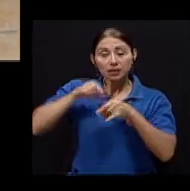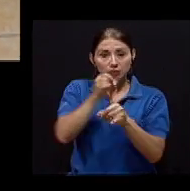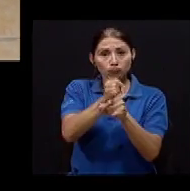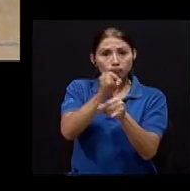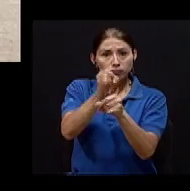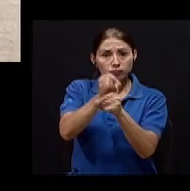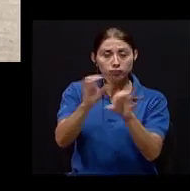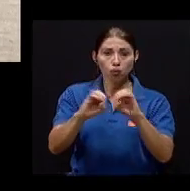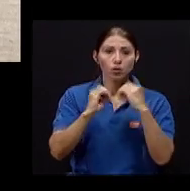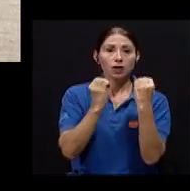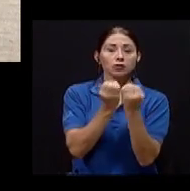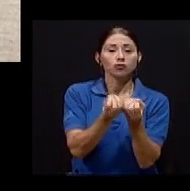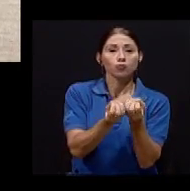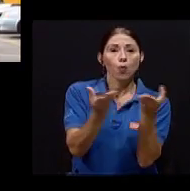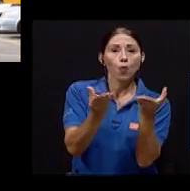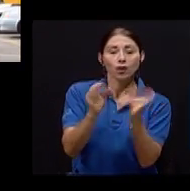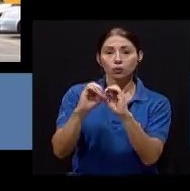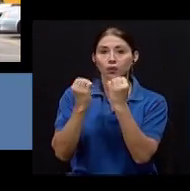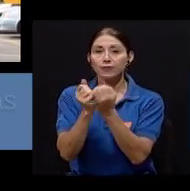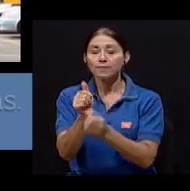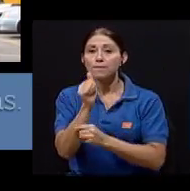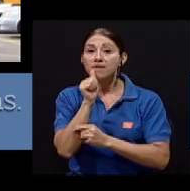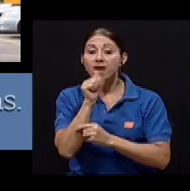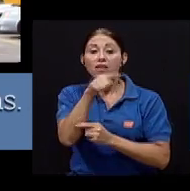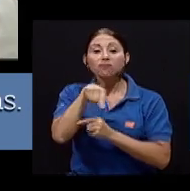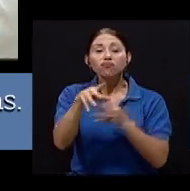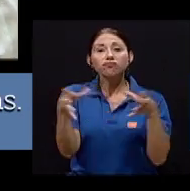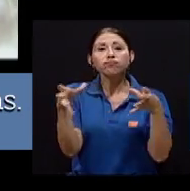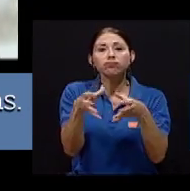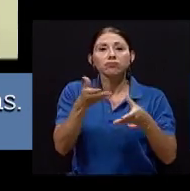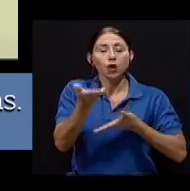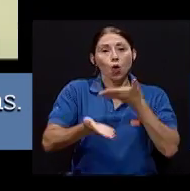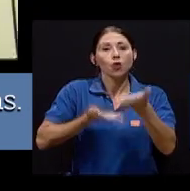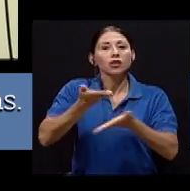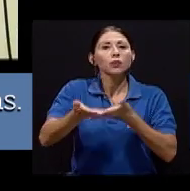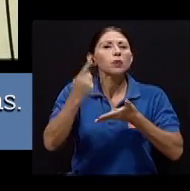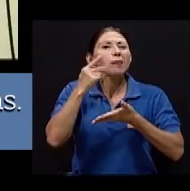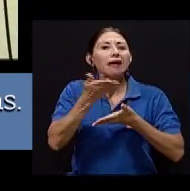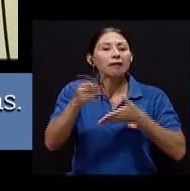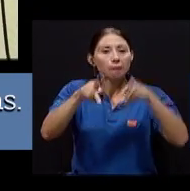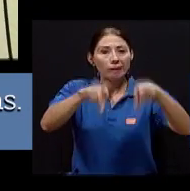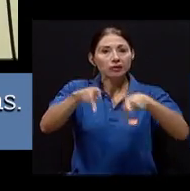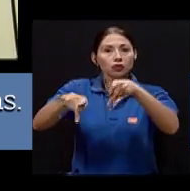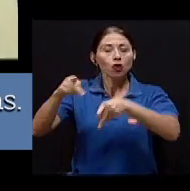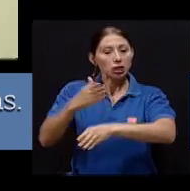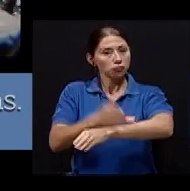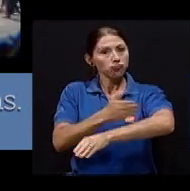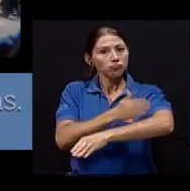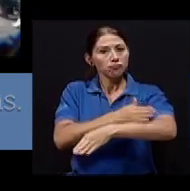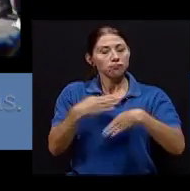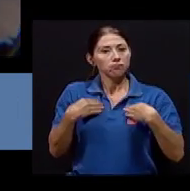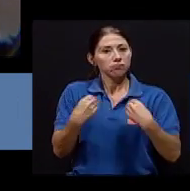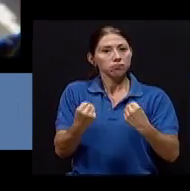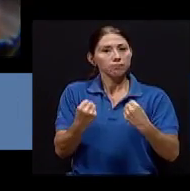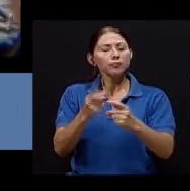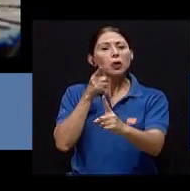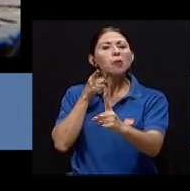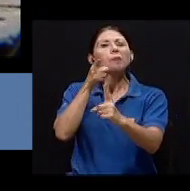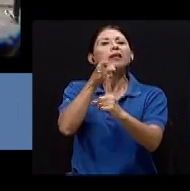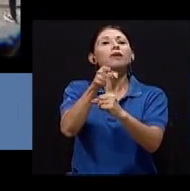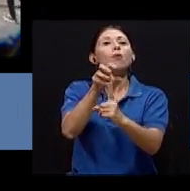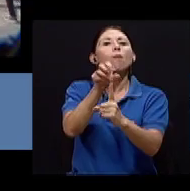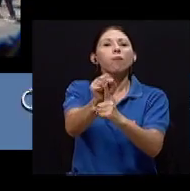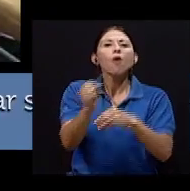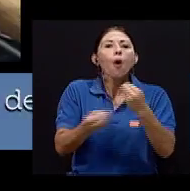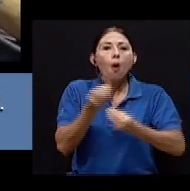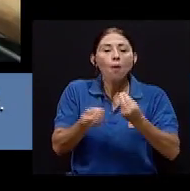organizaciones del sector público y privado que tienen como finalidad contribuir a mejorar la salud de las personas. Para alcanzar este objetivo,